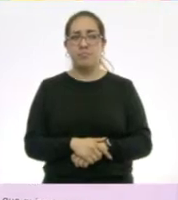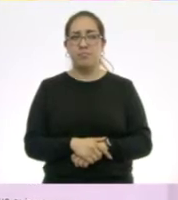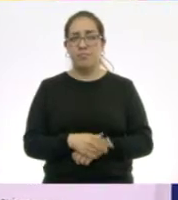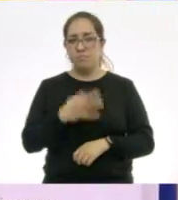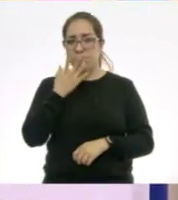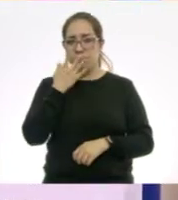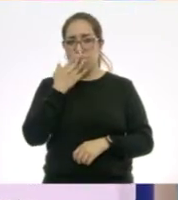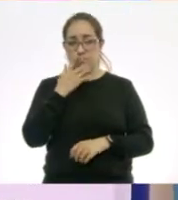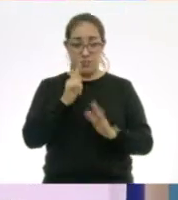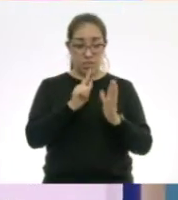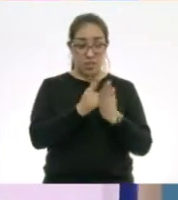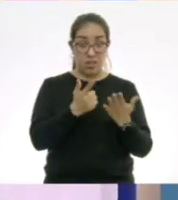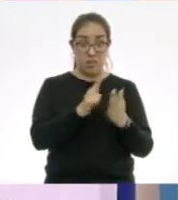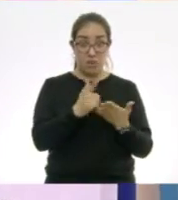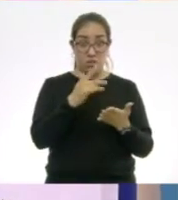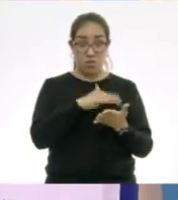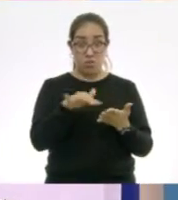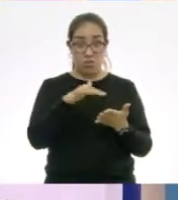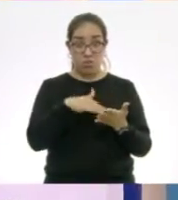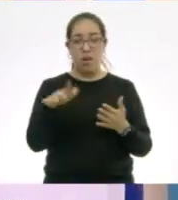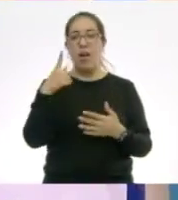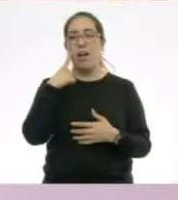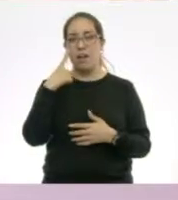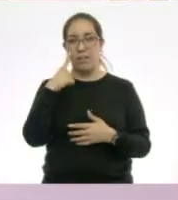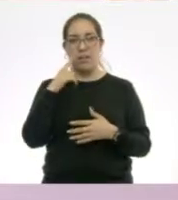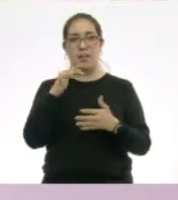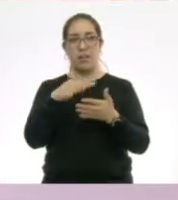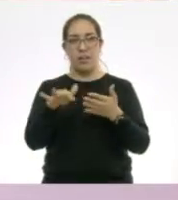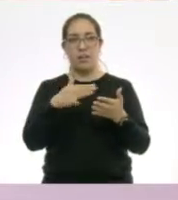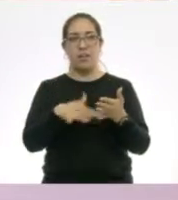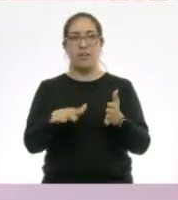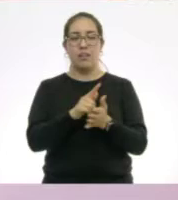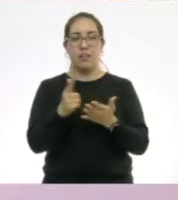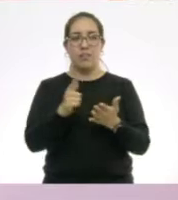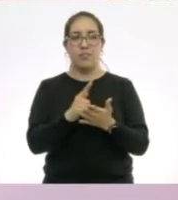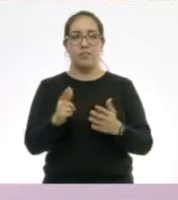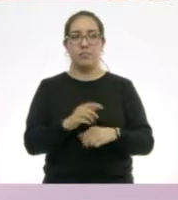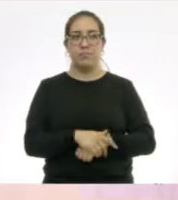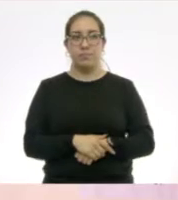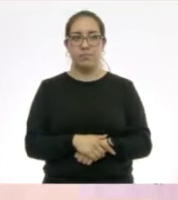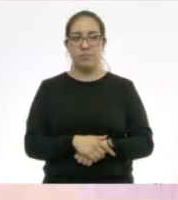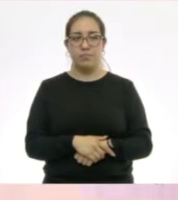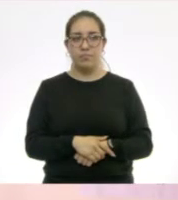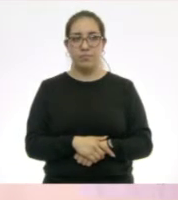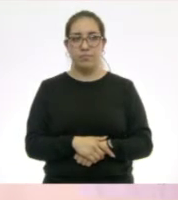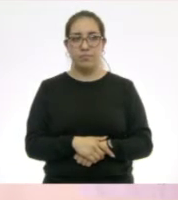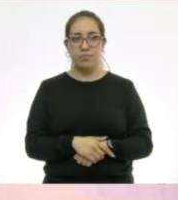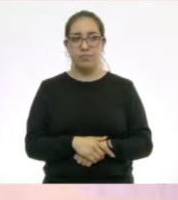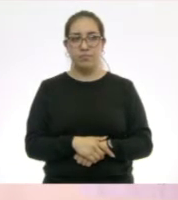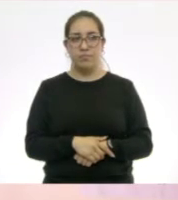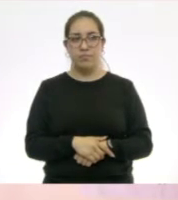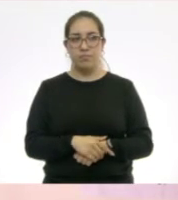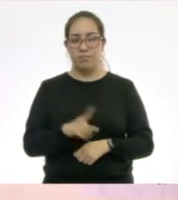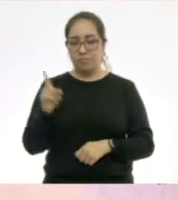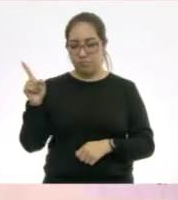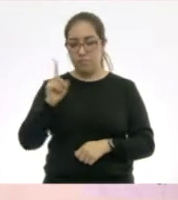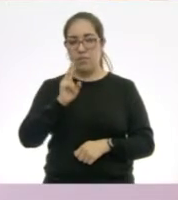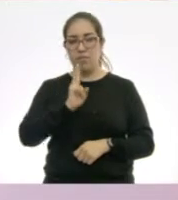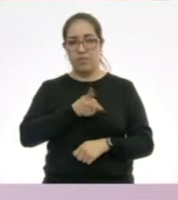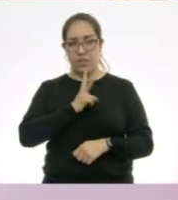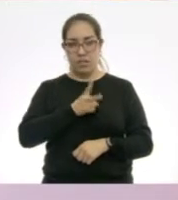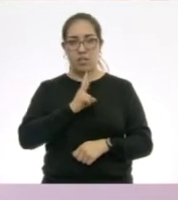En un libro, tal vez. Vamos a buscar libros. Muy bien. Ah, mira, tengo este de virus,